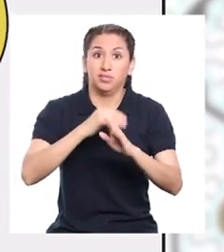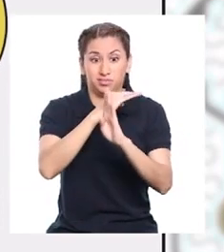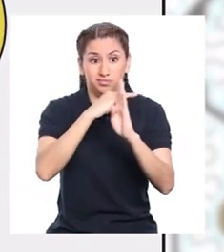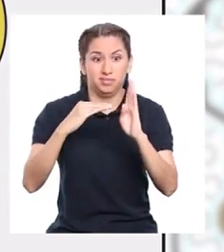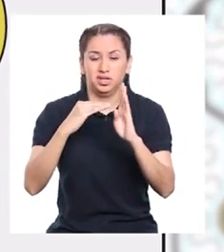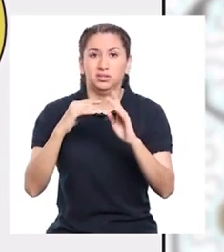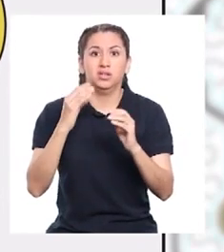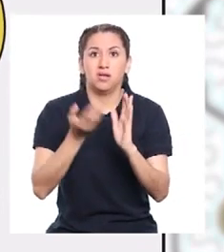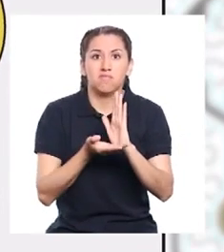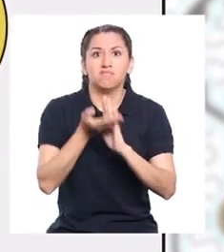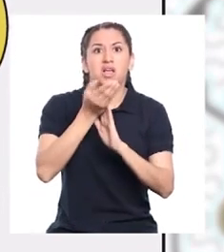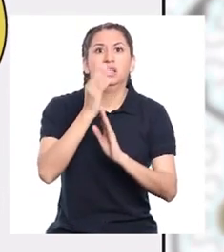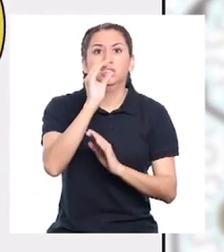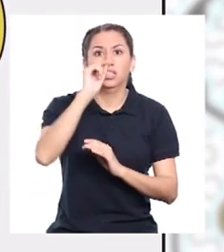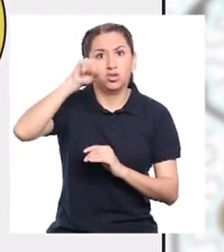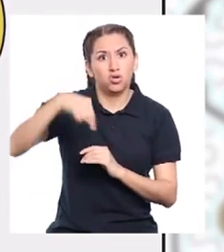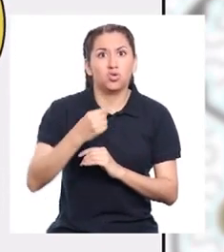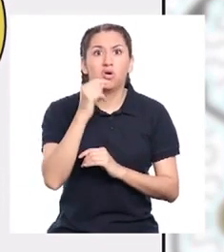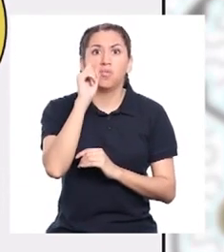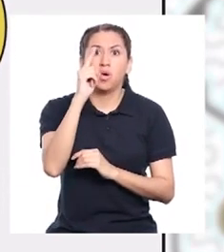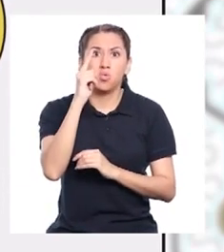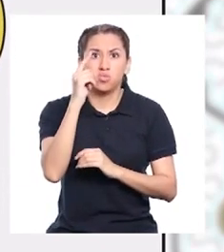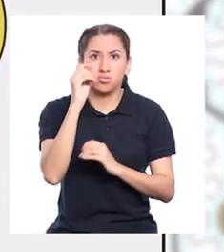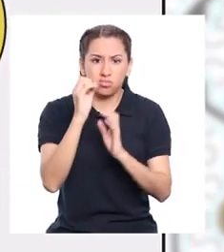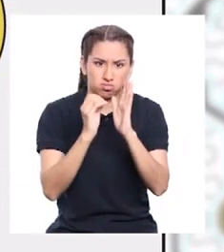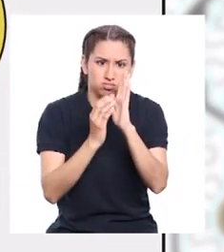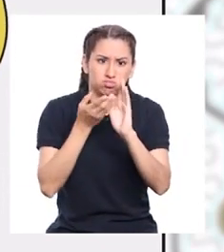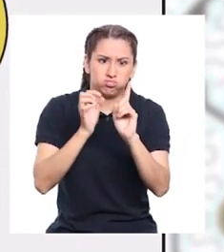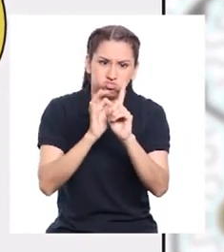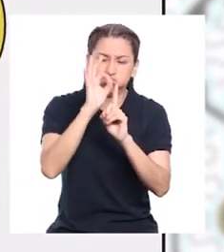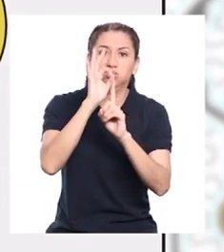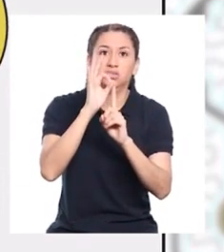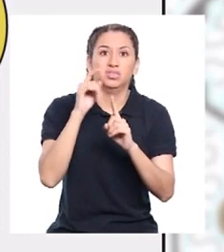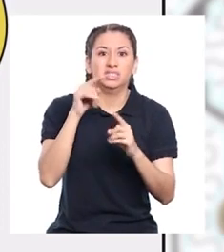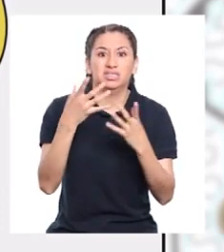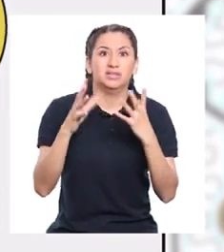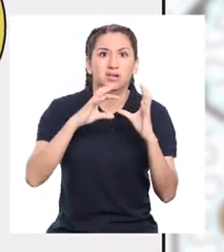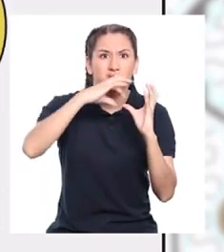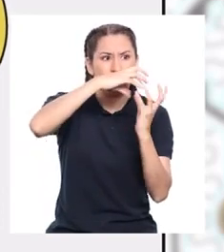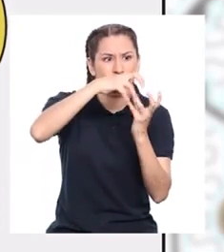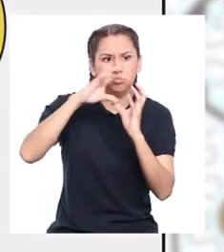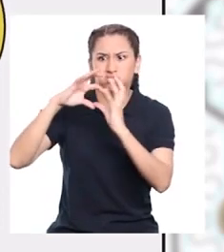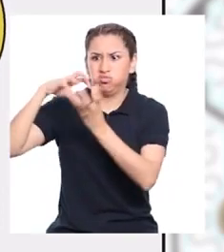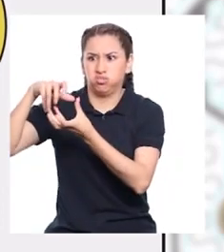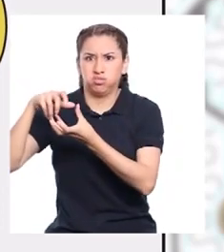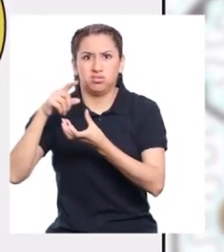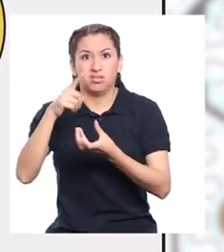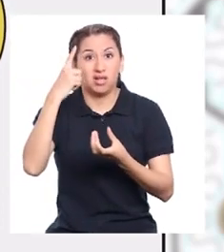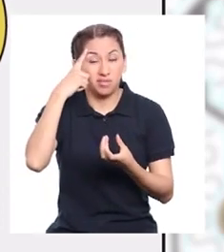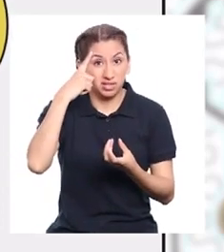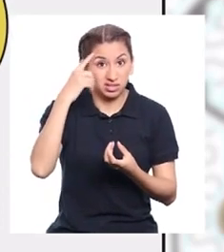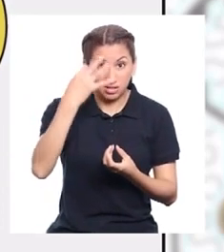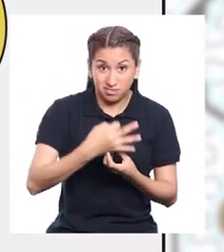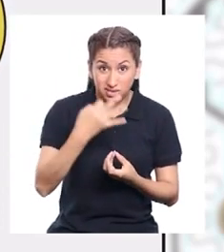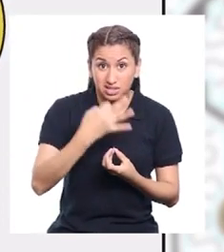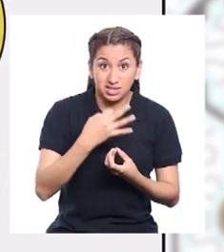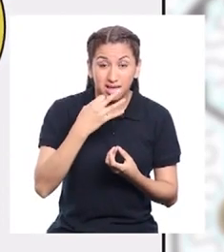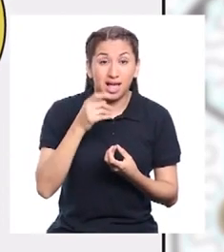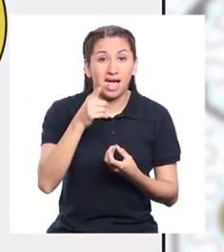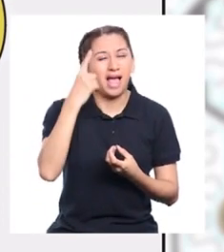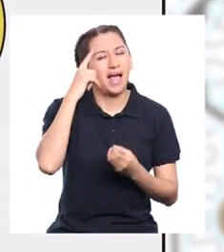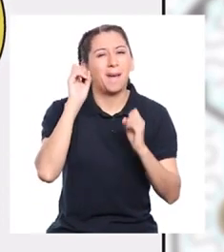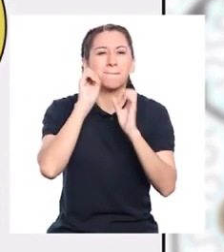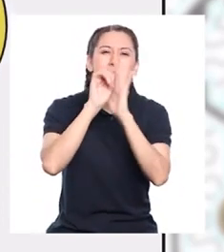incrementado en 0,1 grados Celsius por década. Estos mundos parecen de ciencia ficción, pero no. Son los